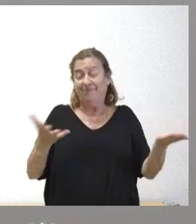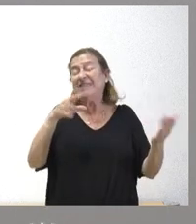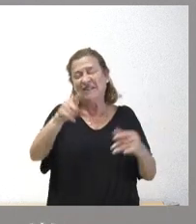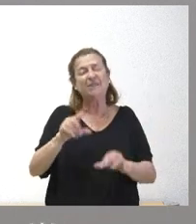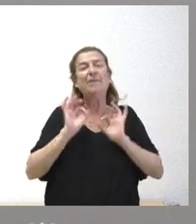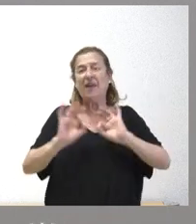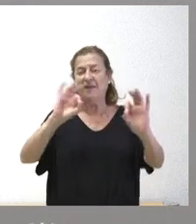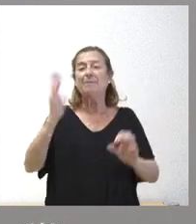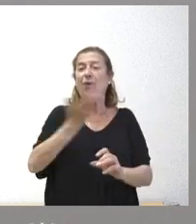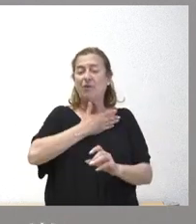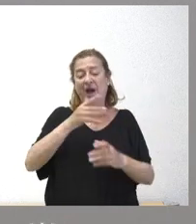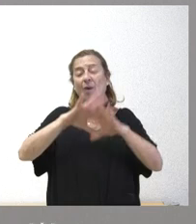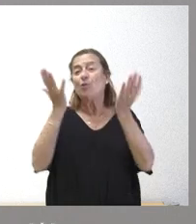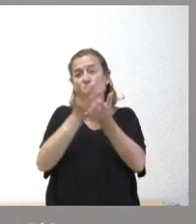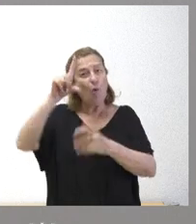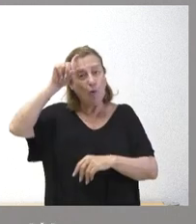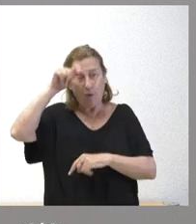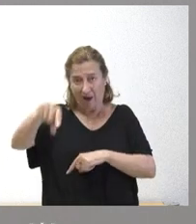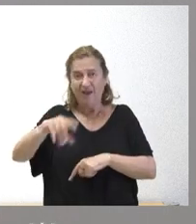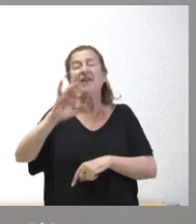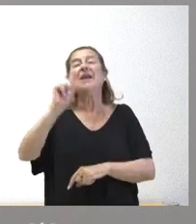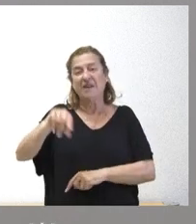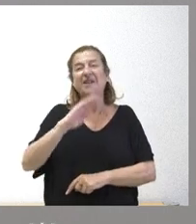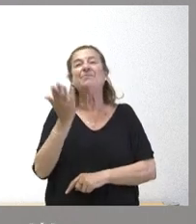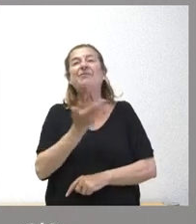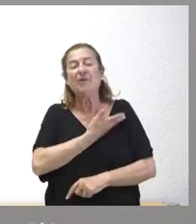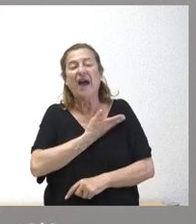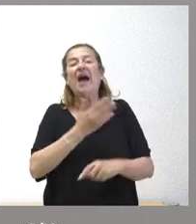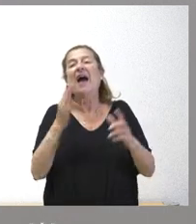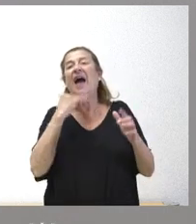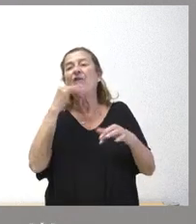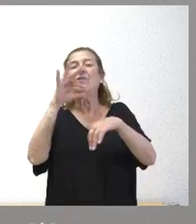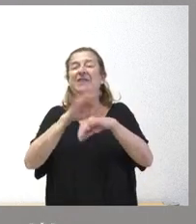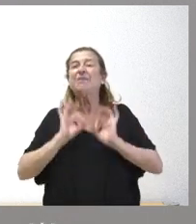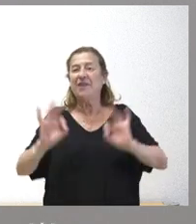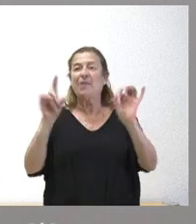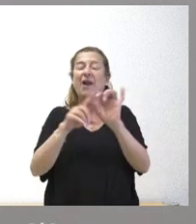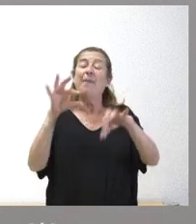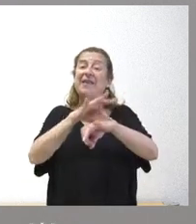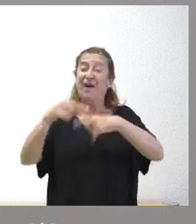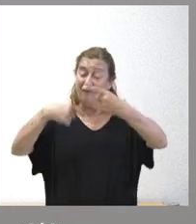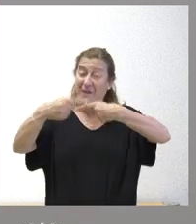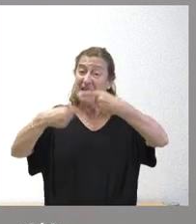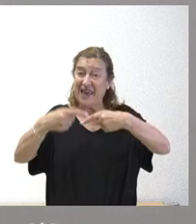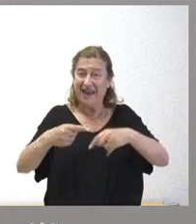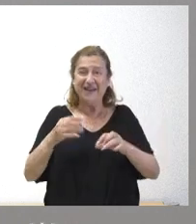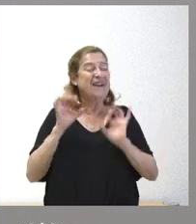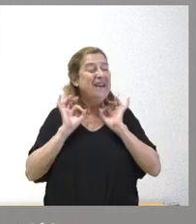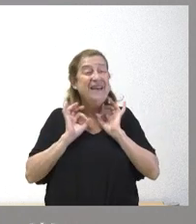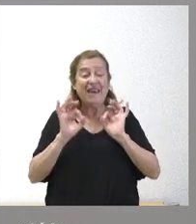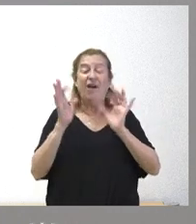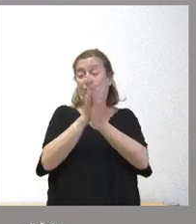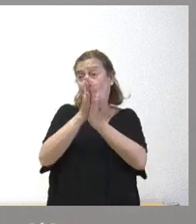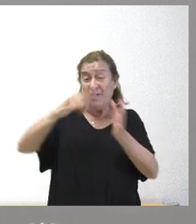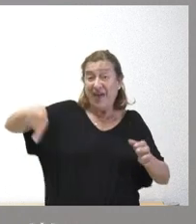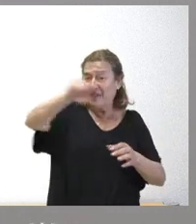al mundo rural y especialmente esto perjudica a alguna especialidad específica como es la medicina familiar y comunitaria que son especialmente necesarias y